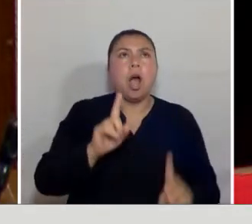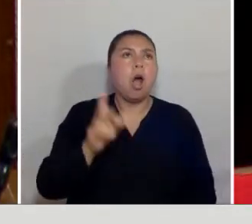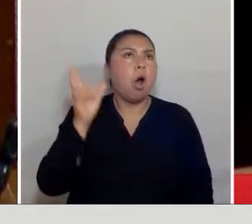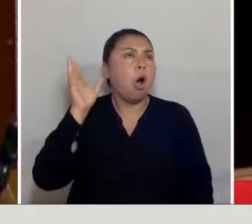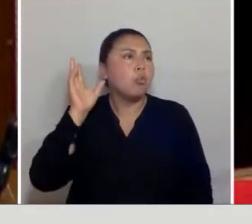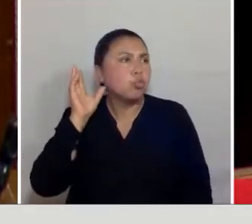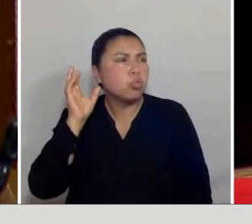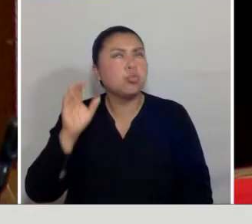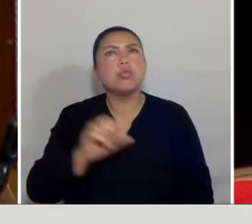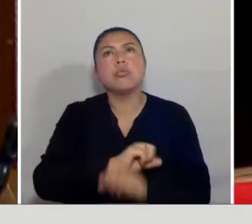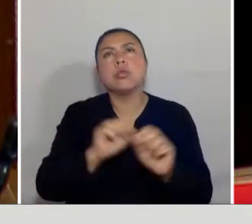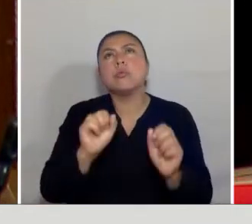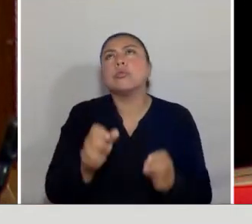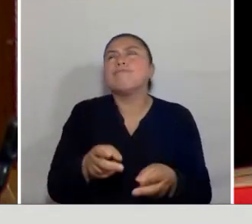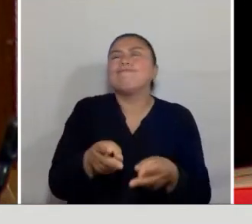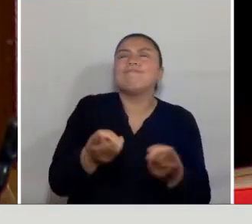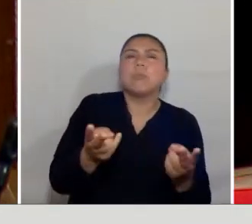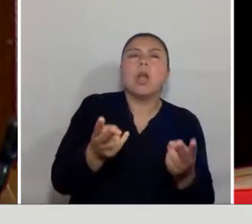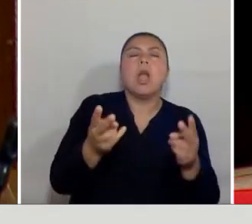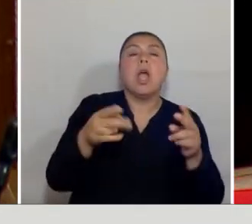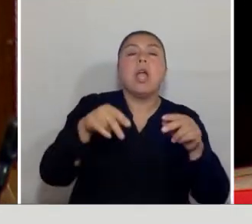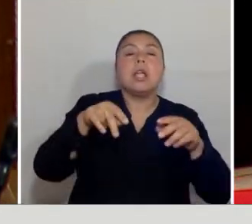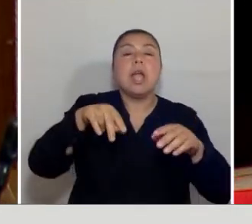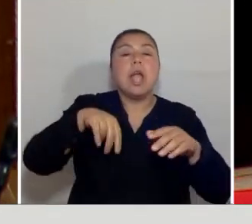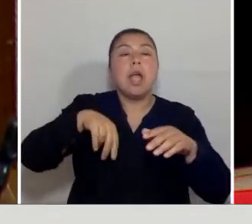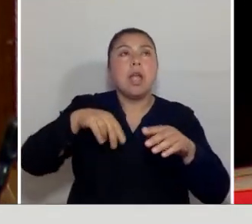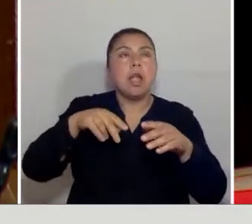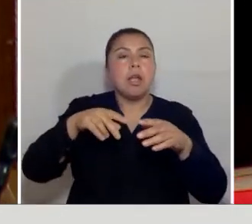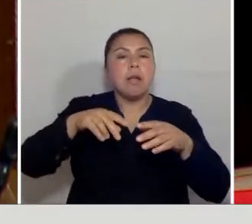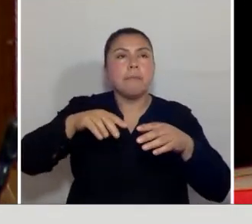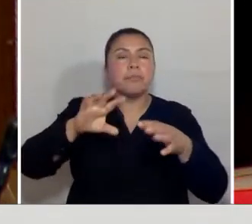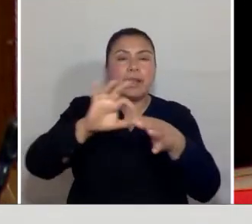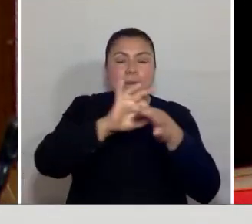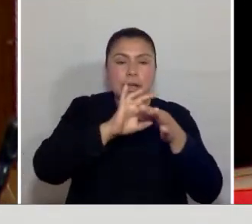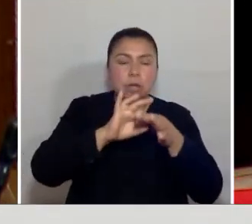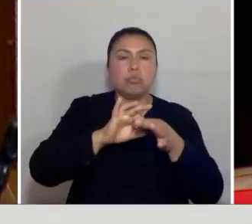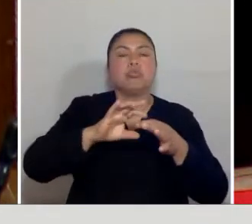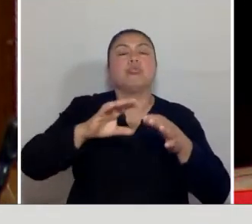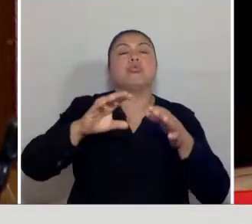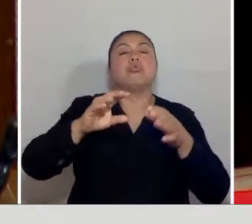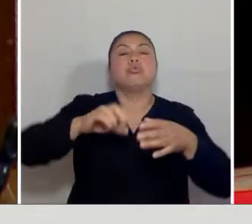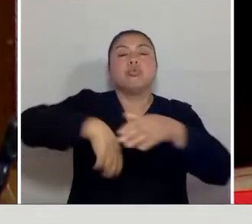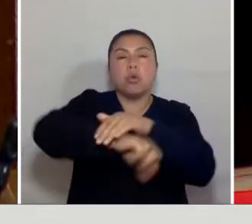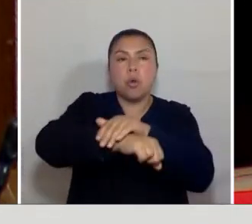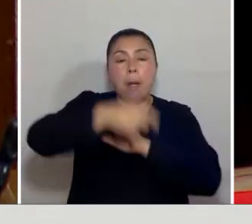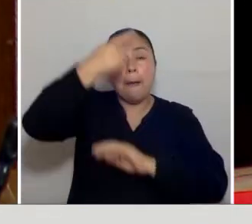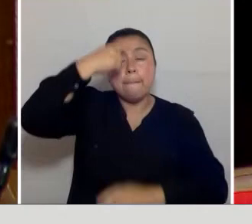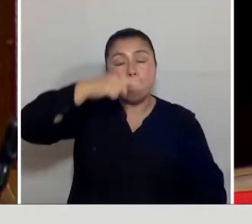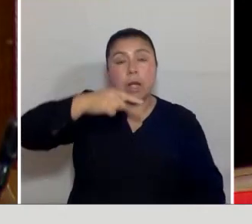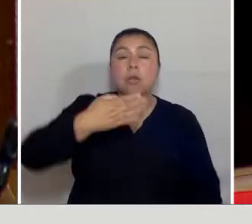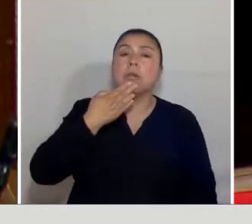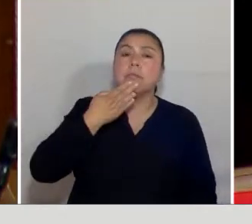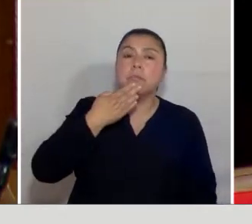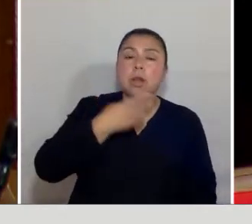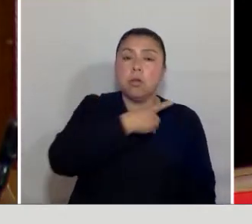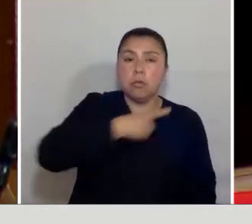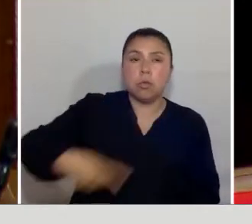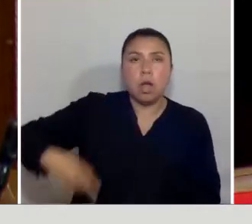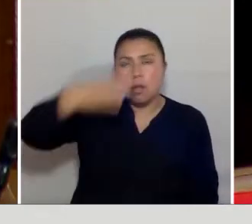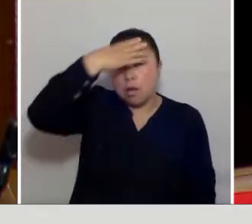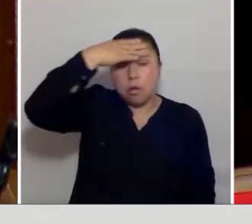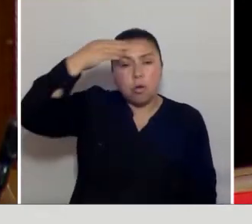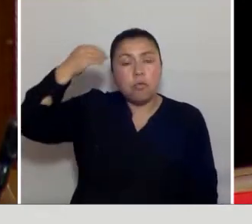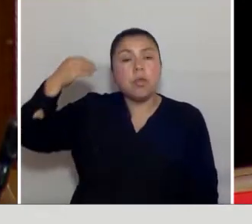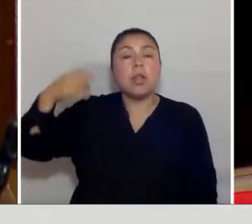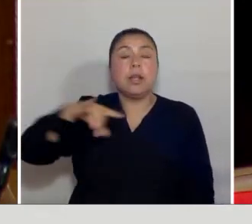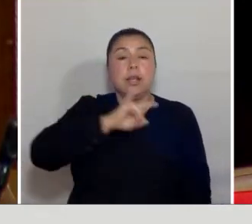permitir que las apuestas entren al fútbol. Pero también, Presidenta, se olvidan que en Chile el mercado de las